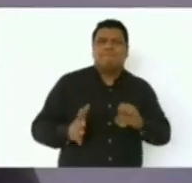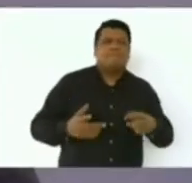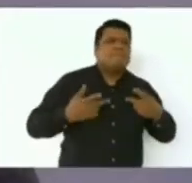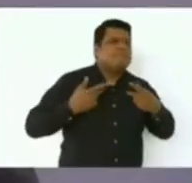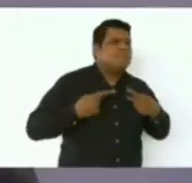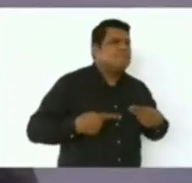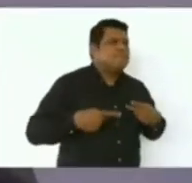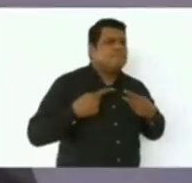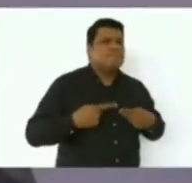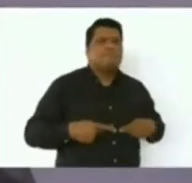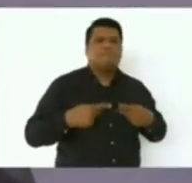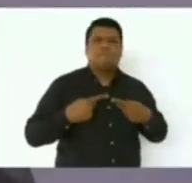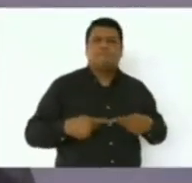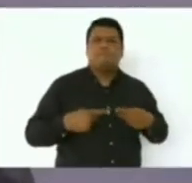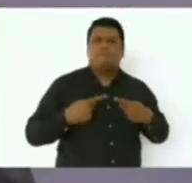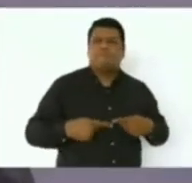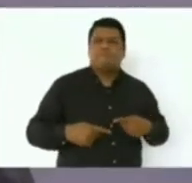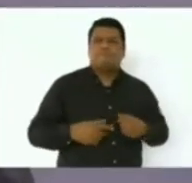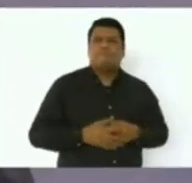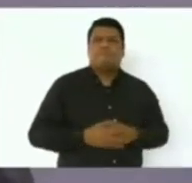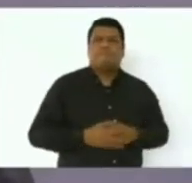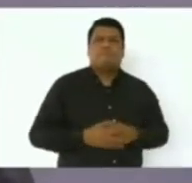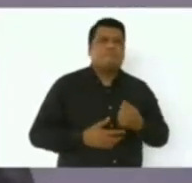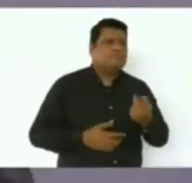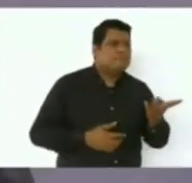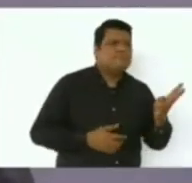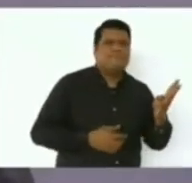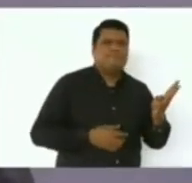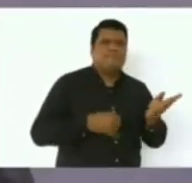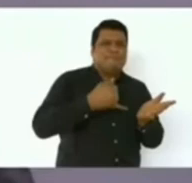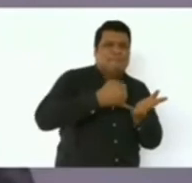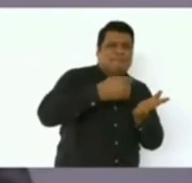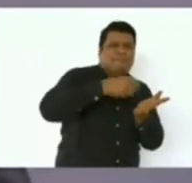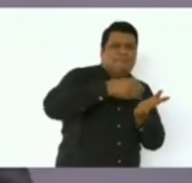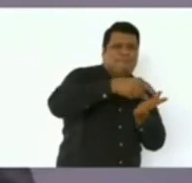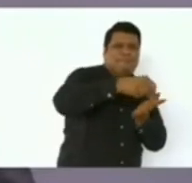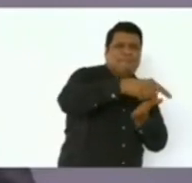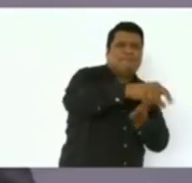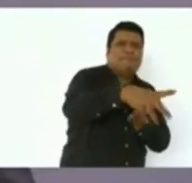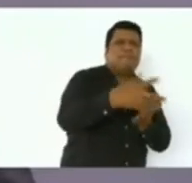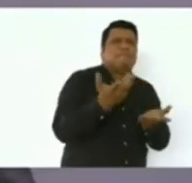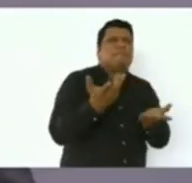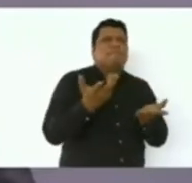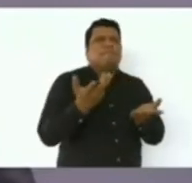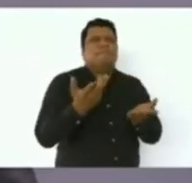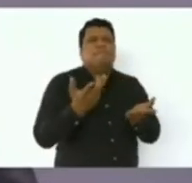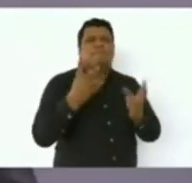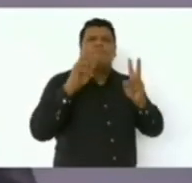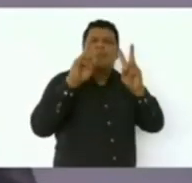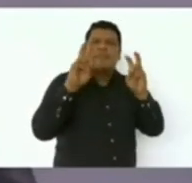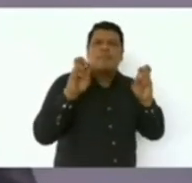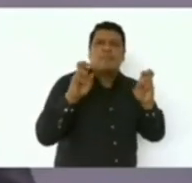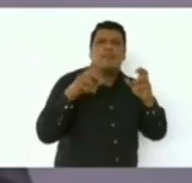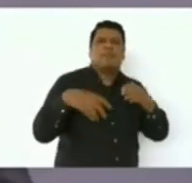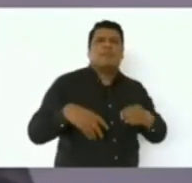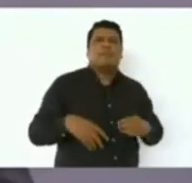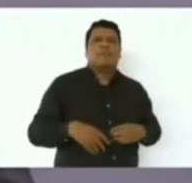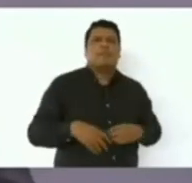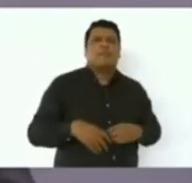los campesinos que reciben apoyo del programa